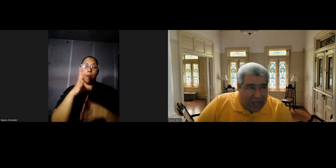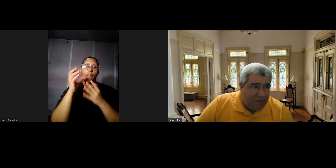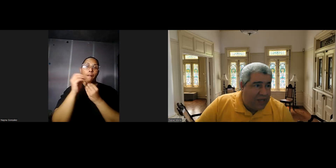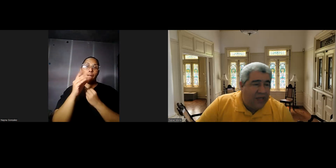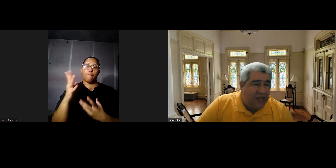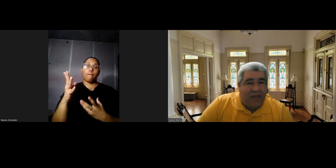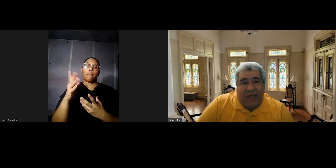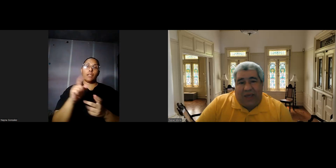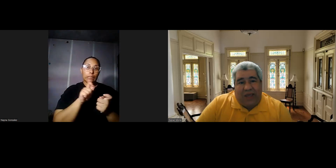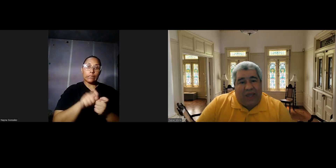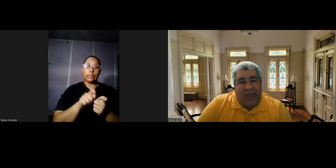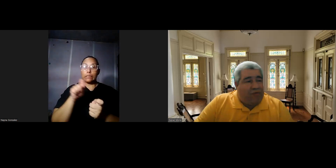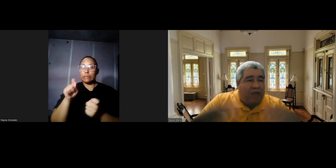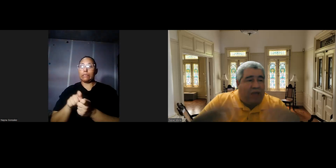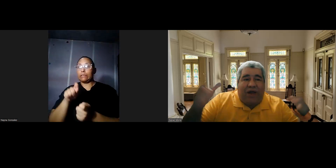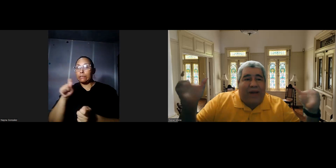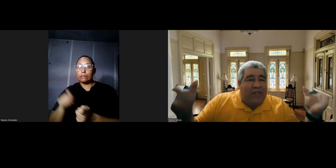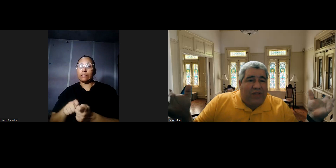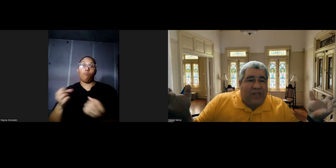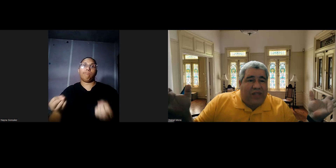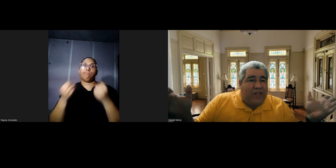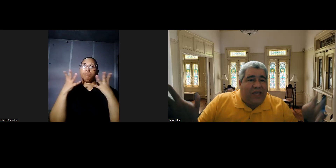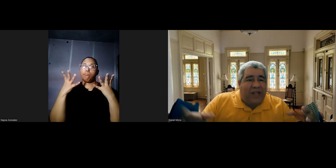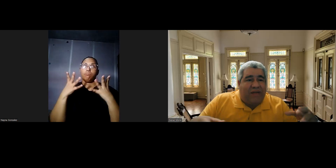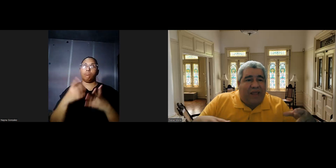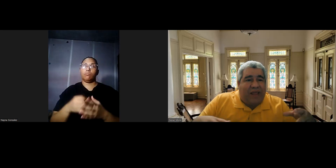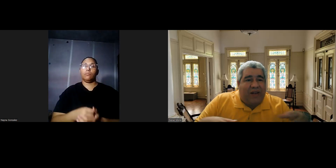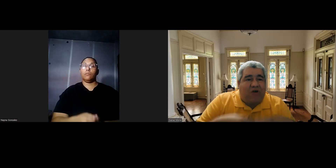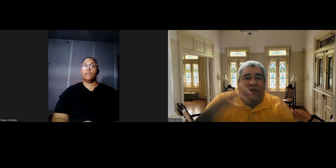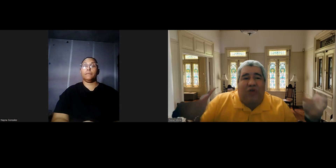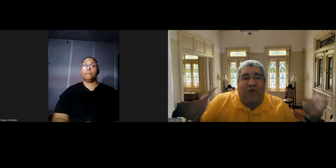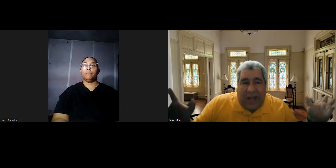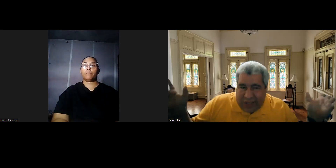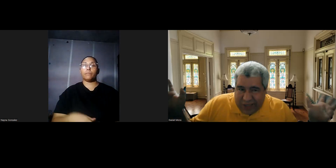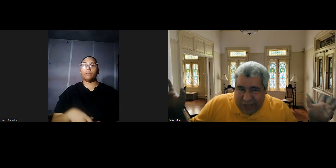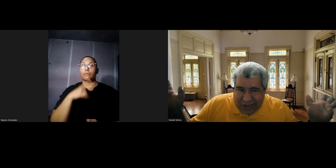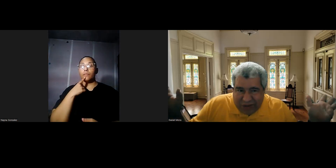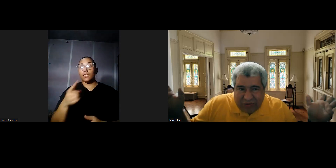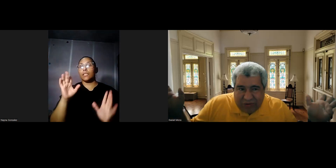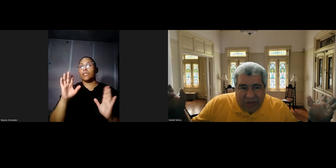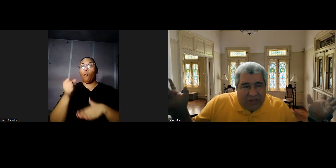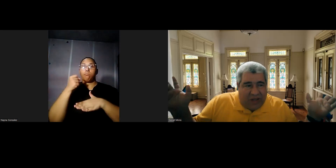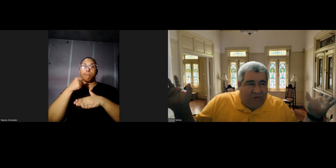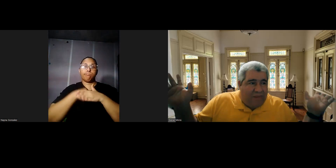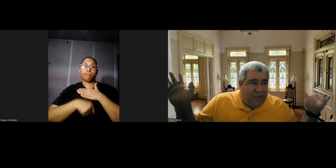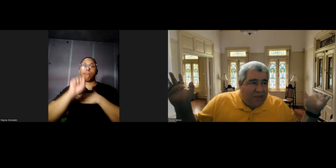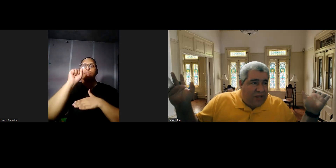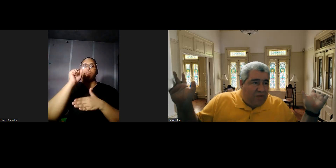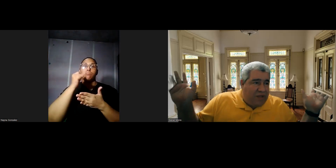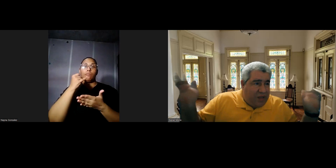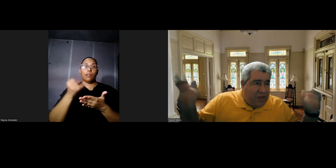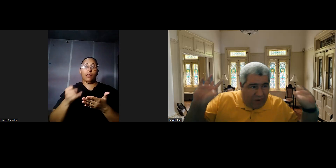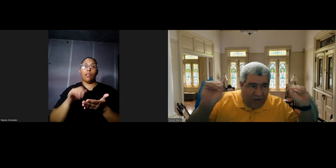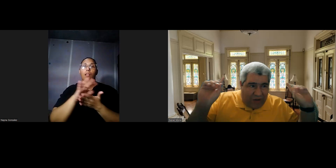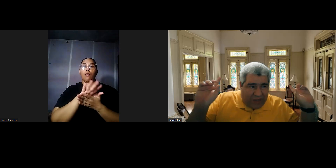lo que él habla hay una parte donde él dice que él le comisiona hacer el diseño de la escuela de medicina